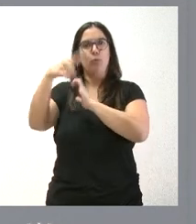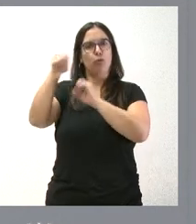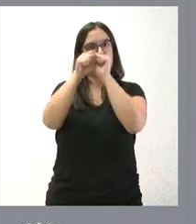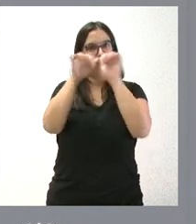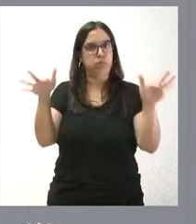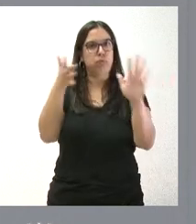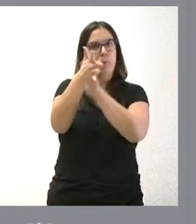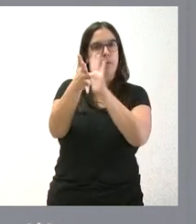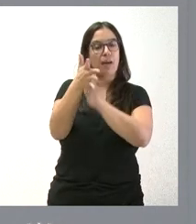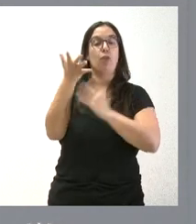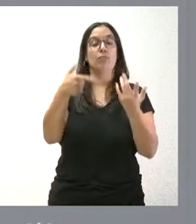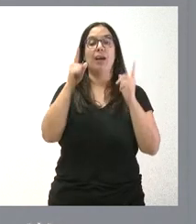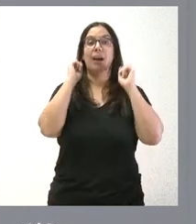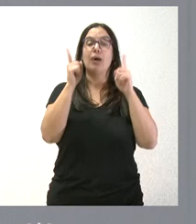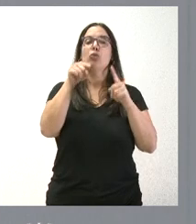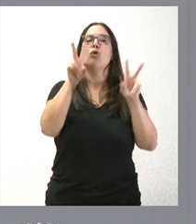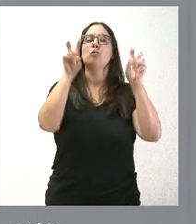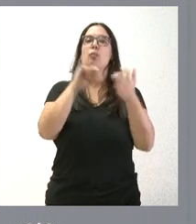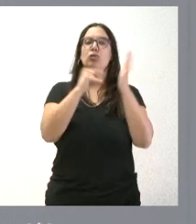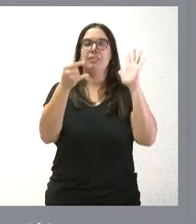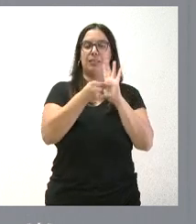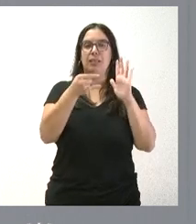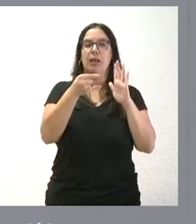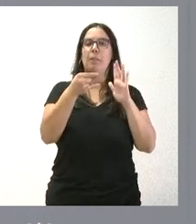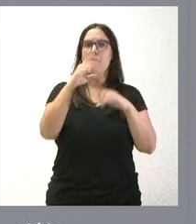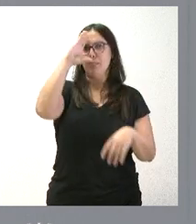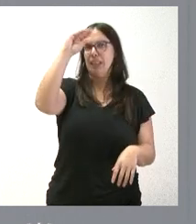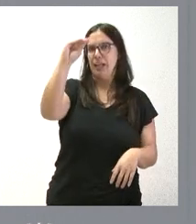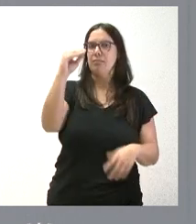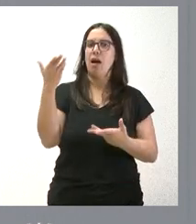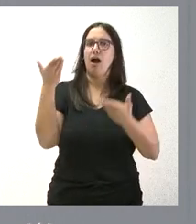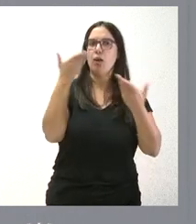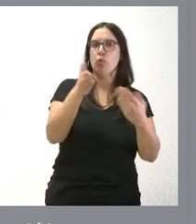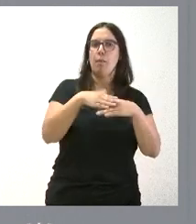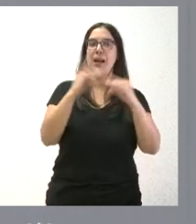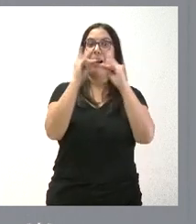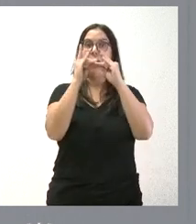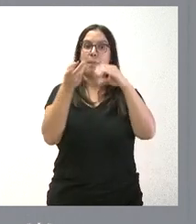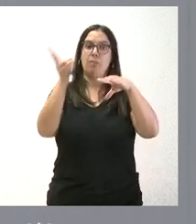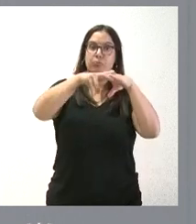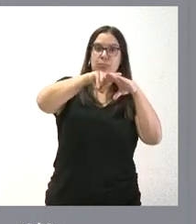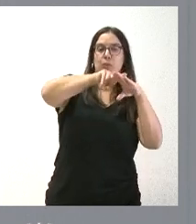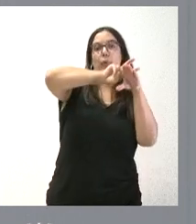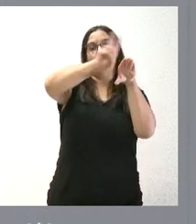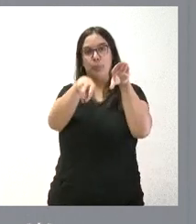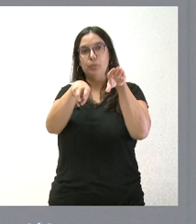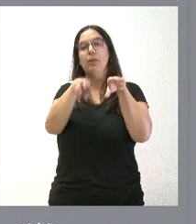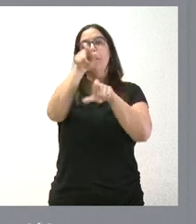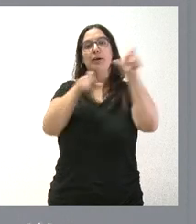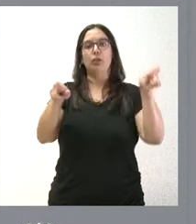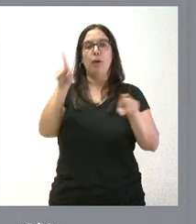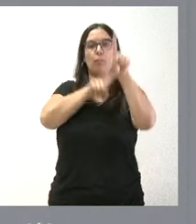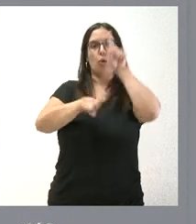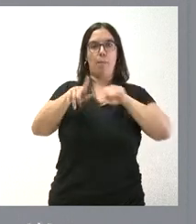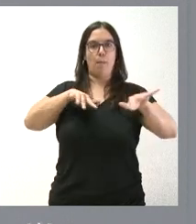y, en este caso, lo que se plantea es un nuevo sistema inteligente que ayuda a acostarse y levantarse a las personas con movilidad